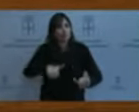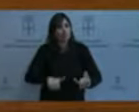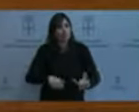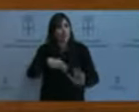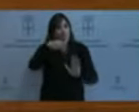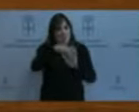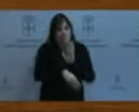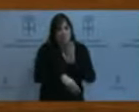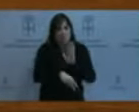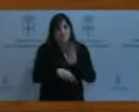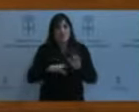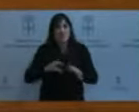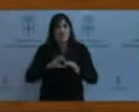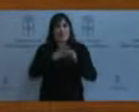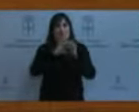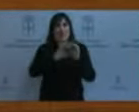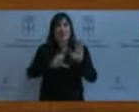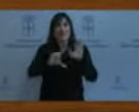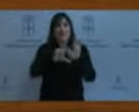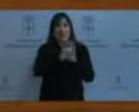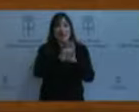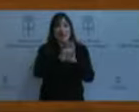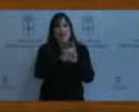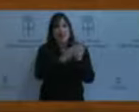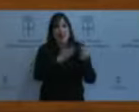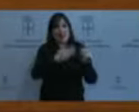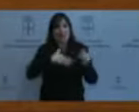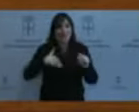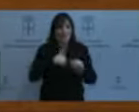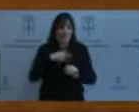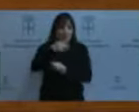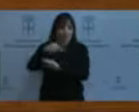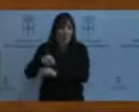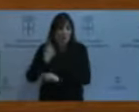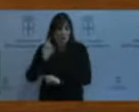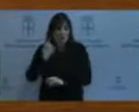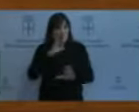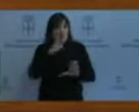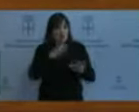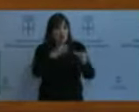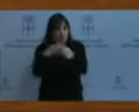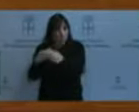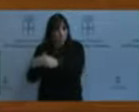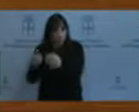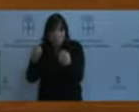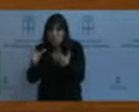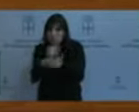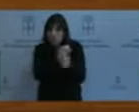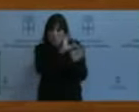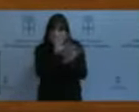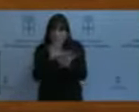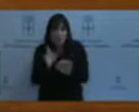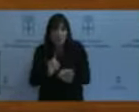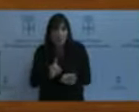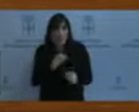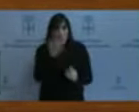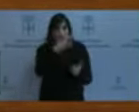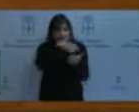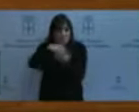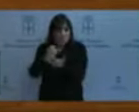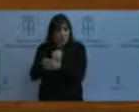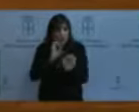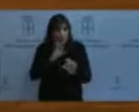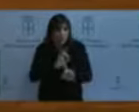Porque, le voy a decir una cosa, no todos los grupos son iguales. Ni todos los colegios, ni todos los institutos. Eso hay que decirlo. Y, por tanto,